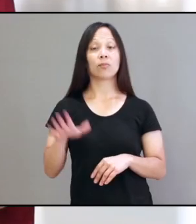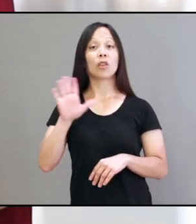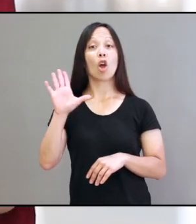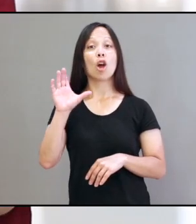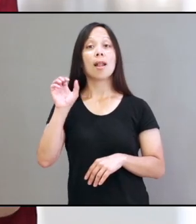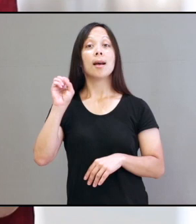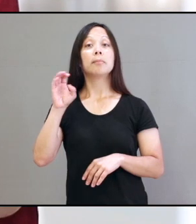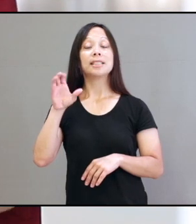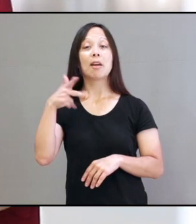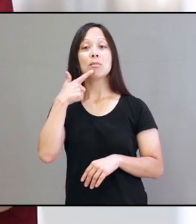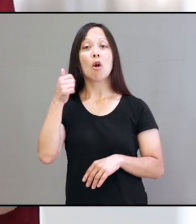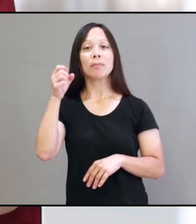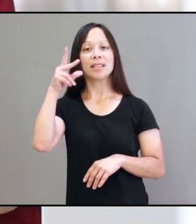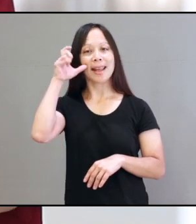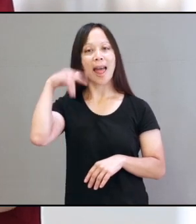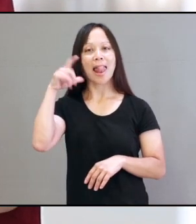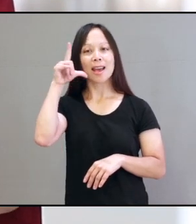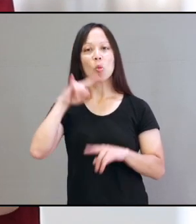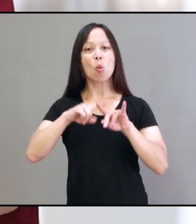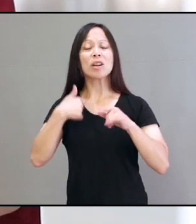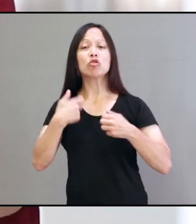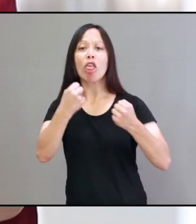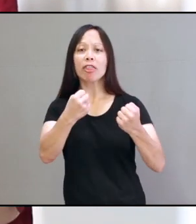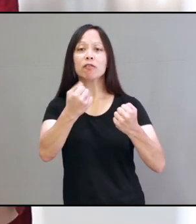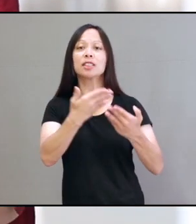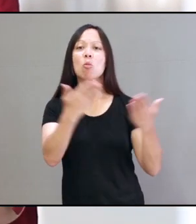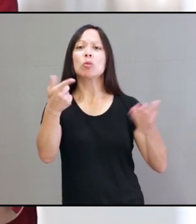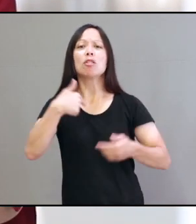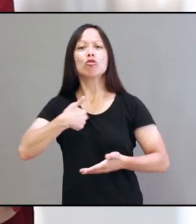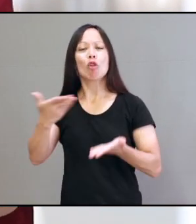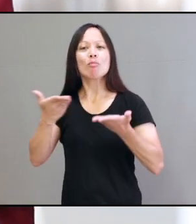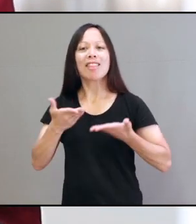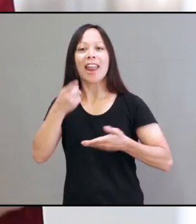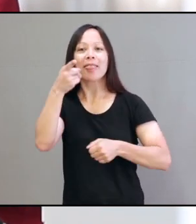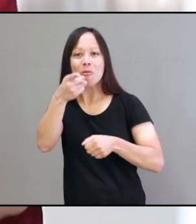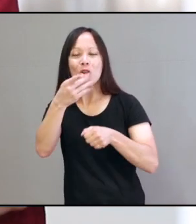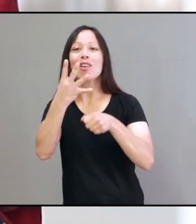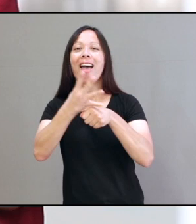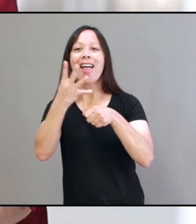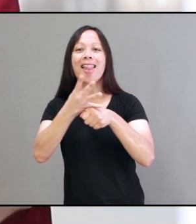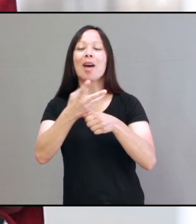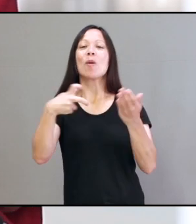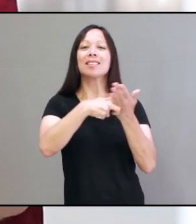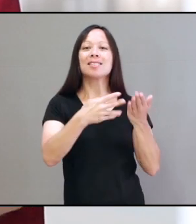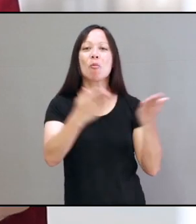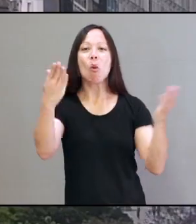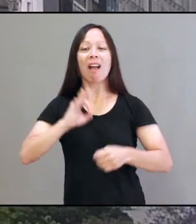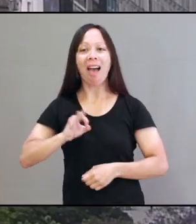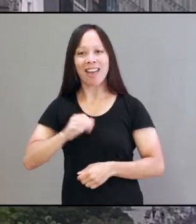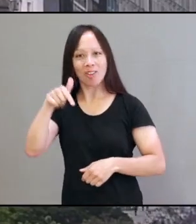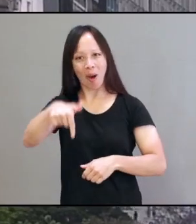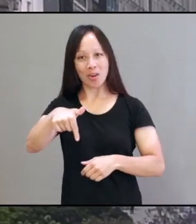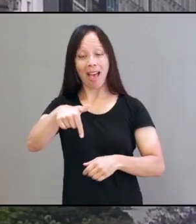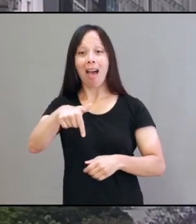Hola, soy Miriam Lewin, Defensora del Público, y estoy aquí para invitarte a la Cuarta Audiencia Pública del Año.